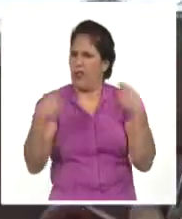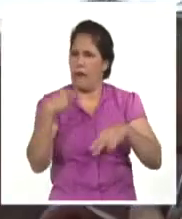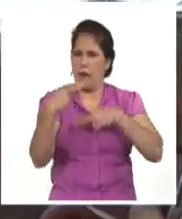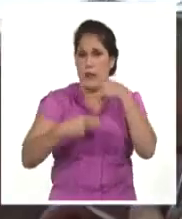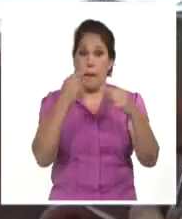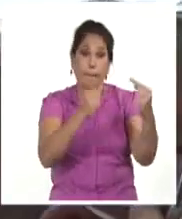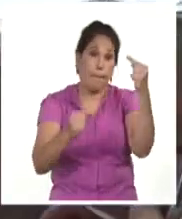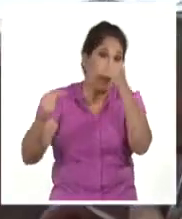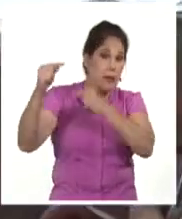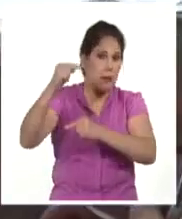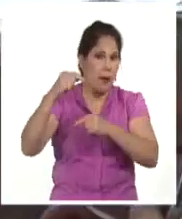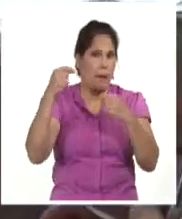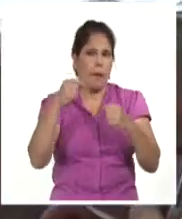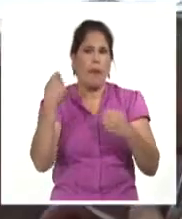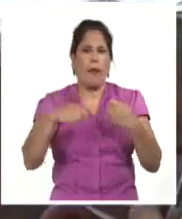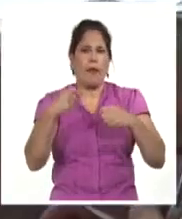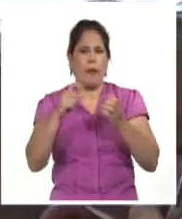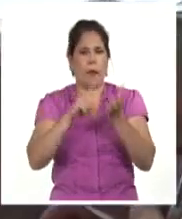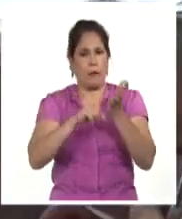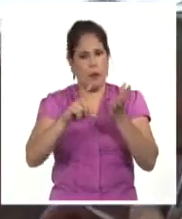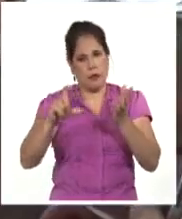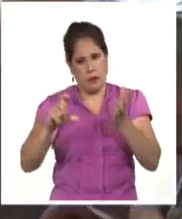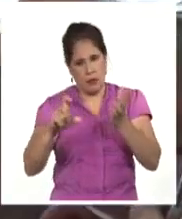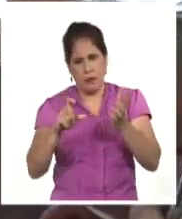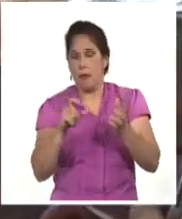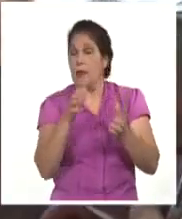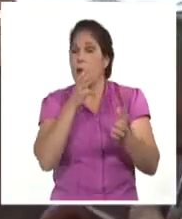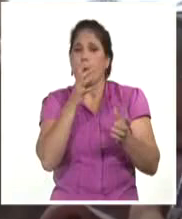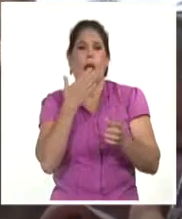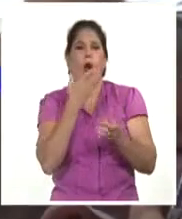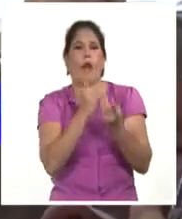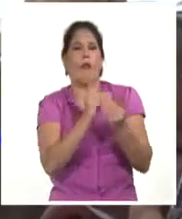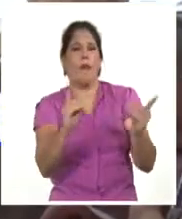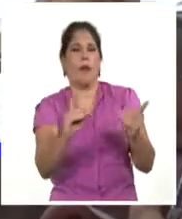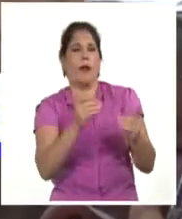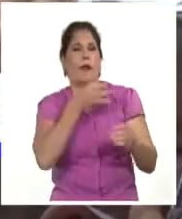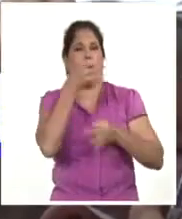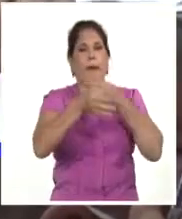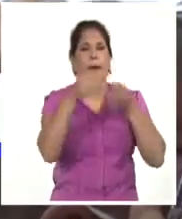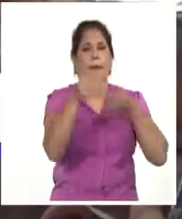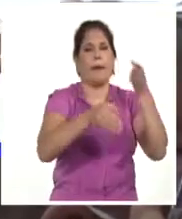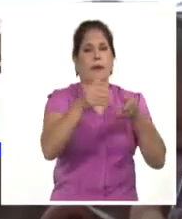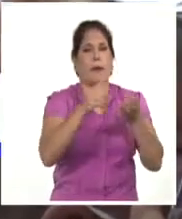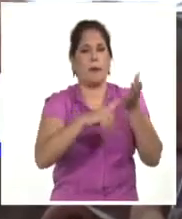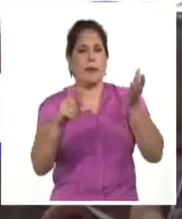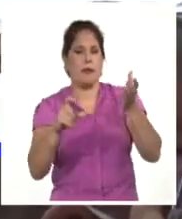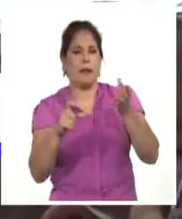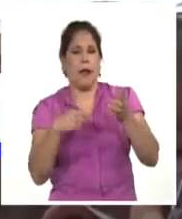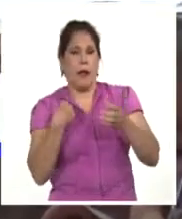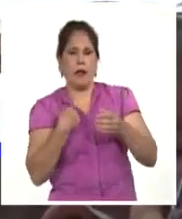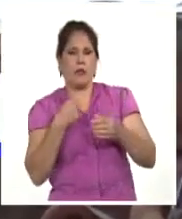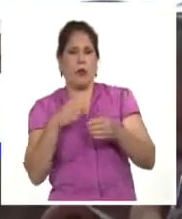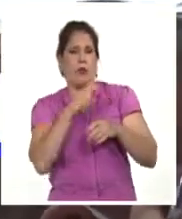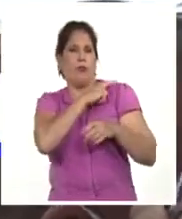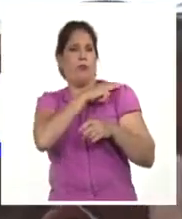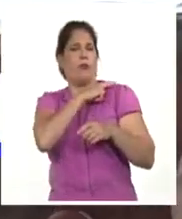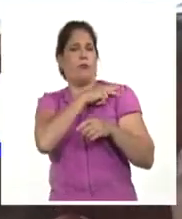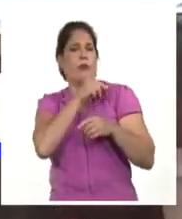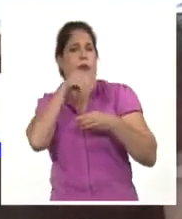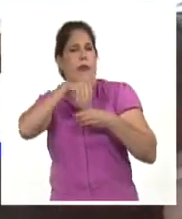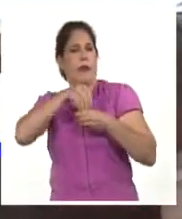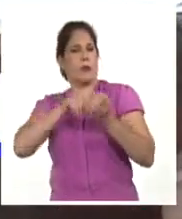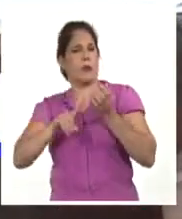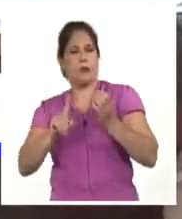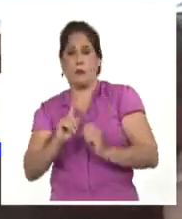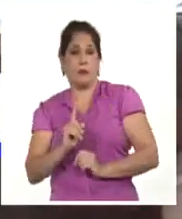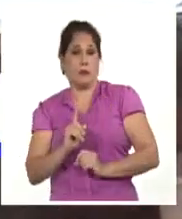Este principio de que tengamos un partido mucho más democrático y mucho más participativo no solo es inherente al funcionamiento y la vida interna